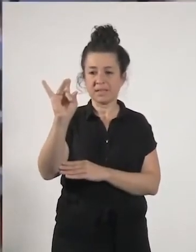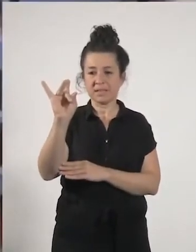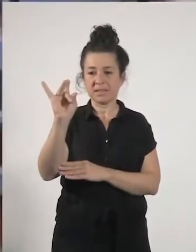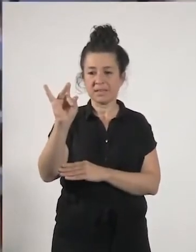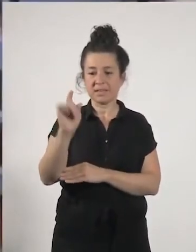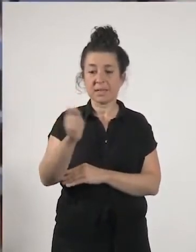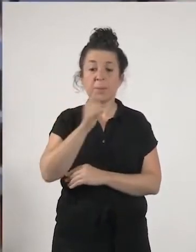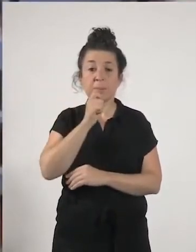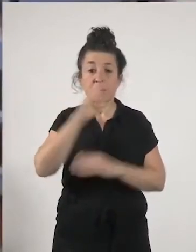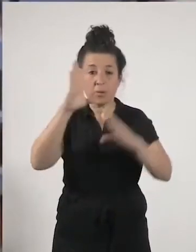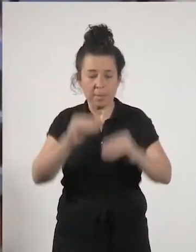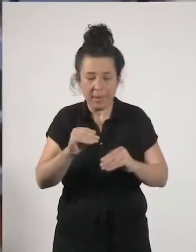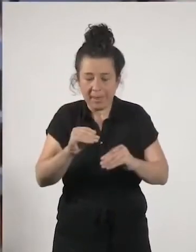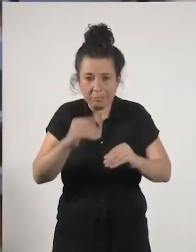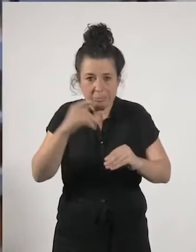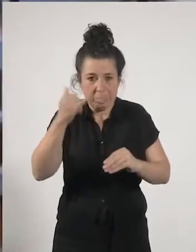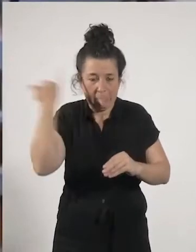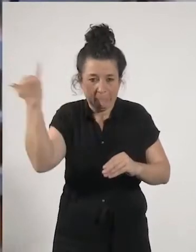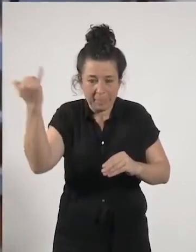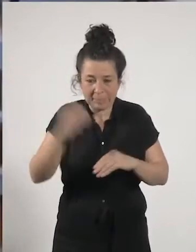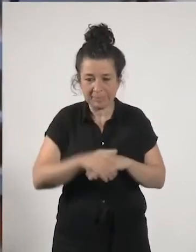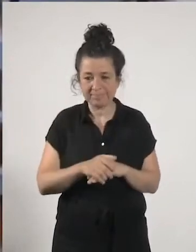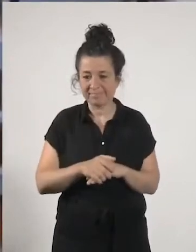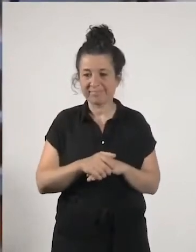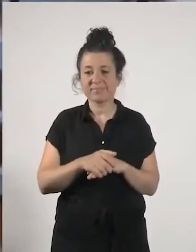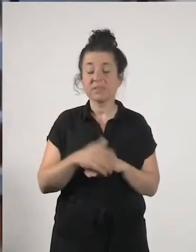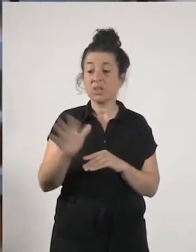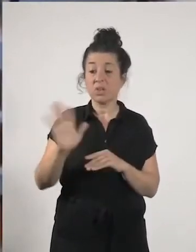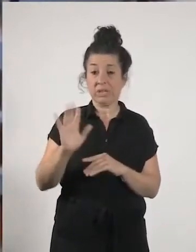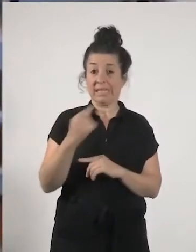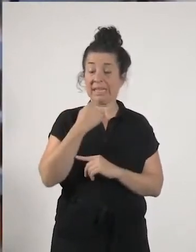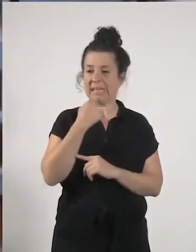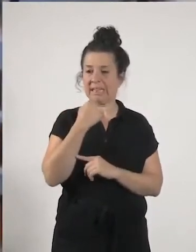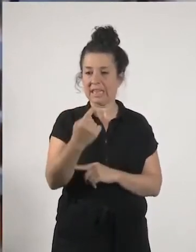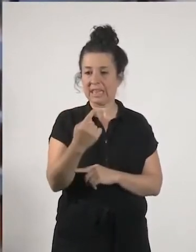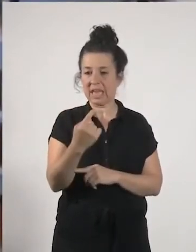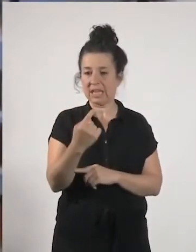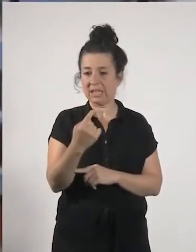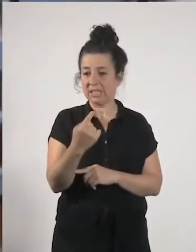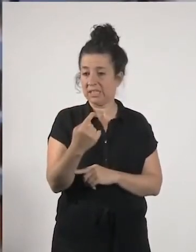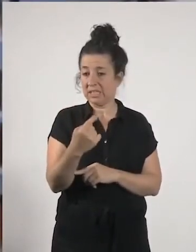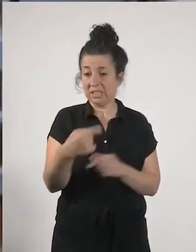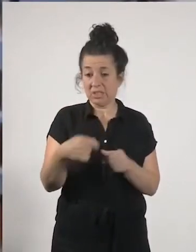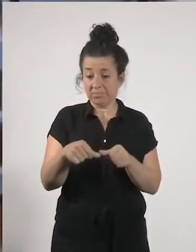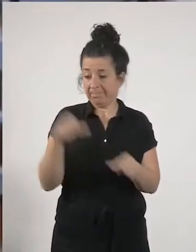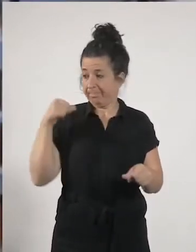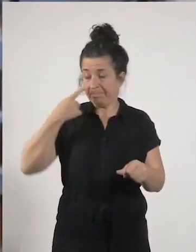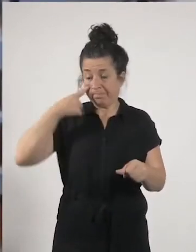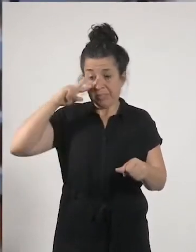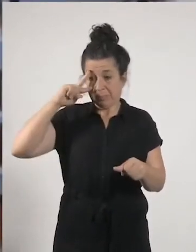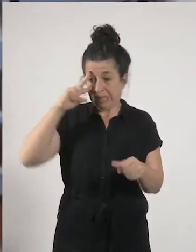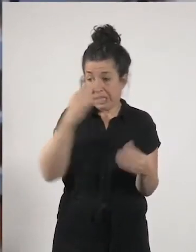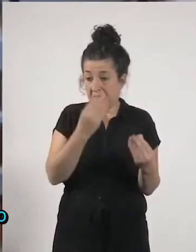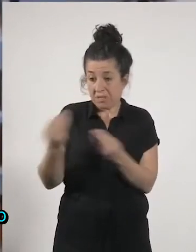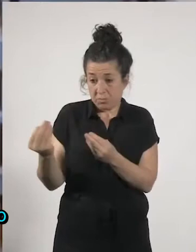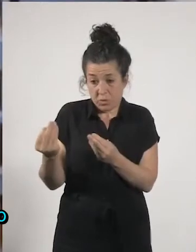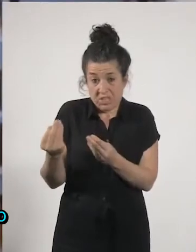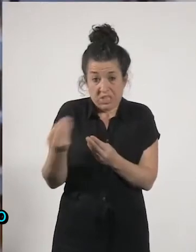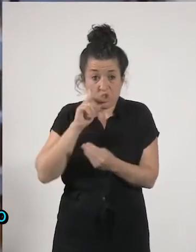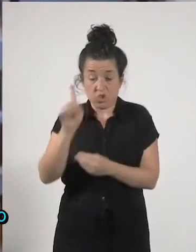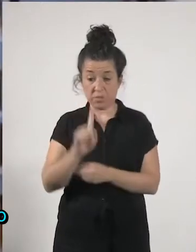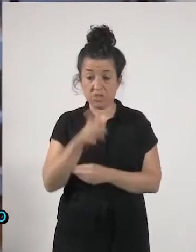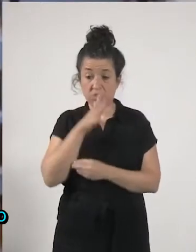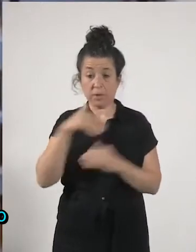contra tu grave vale decía que no que no he visto muchas experiencias he estado metida en casa y tampoco